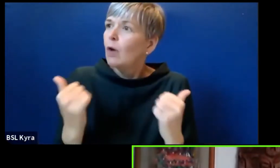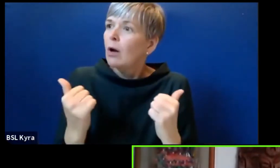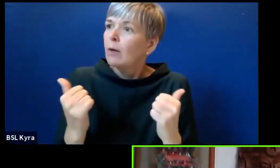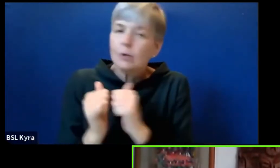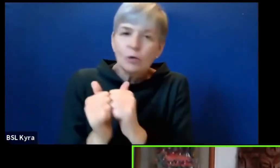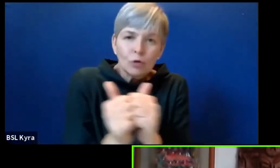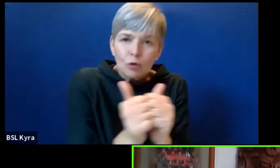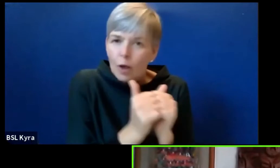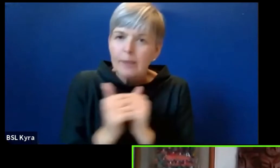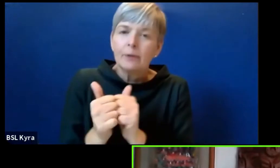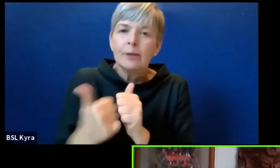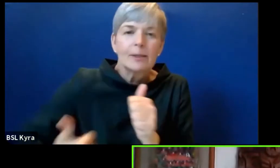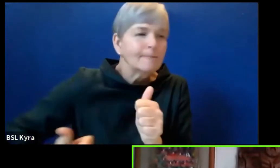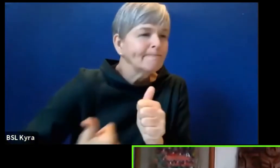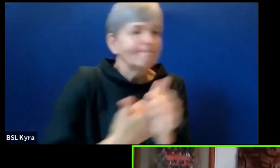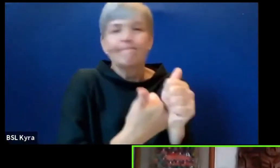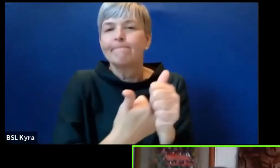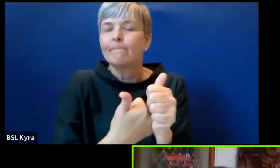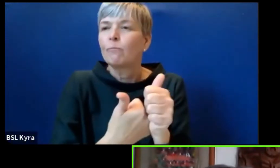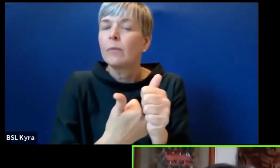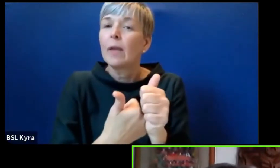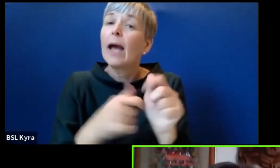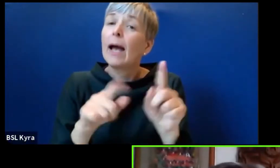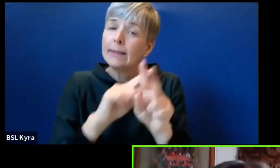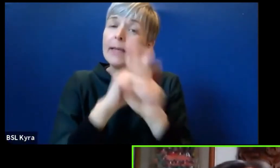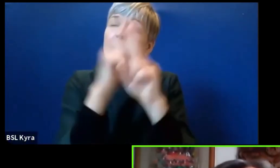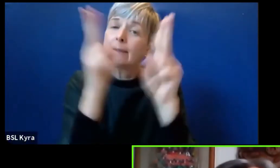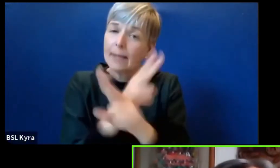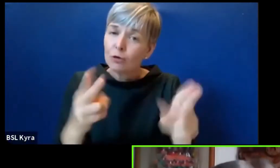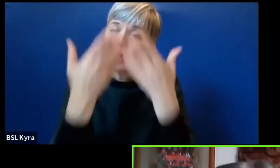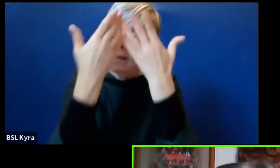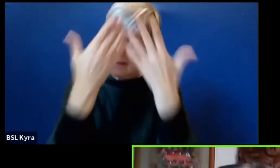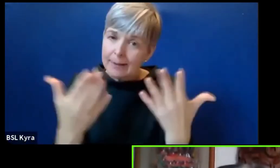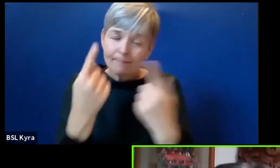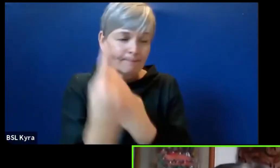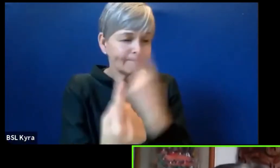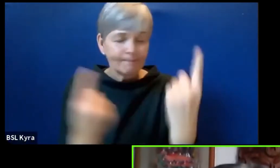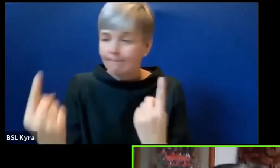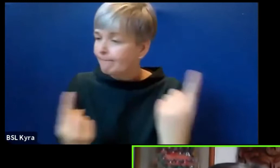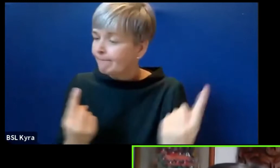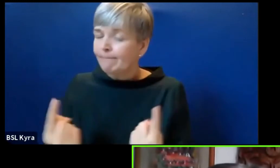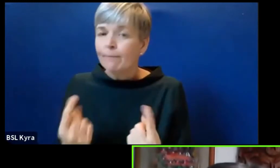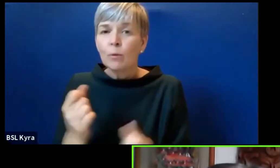entre los pueblos por la vida digna de personas y de la naturaleza.